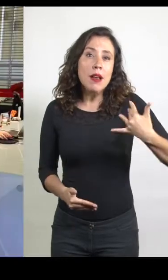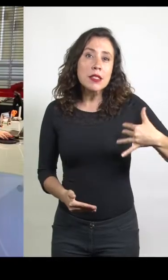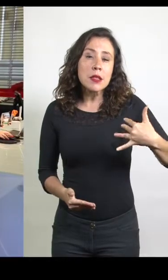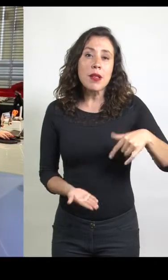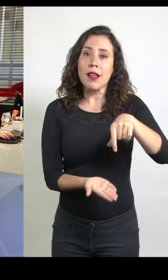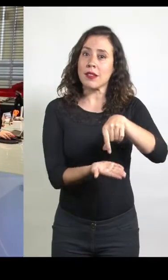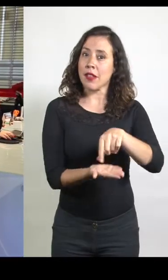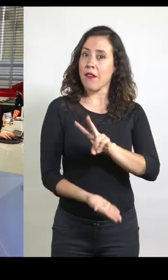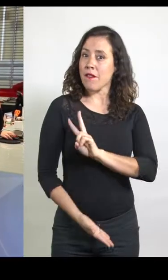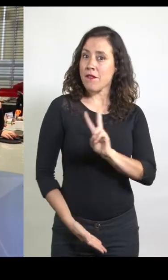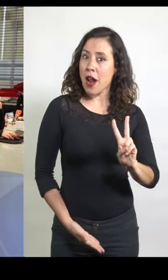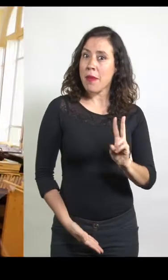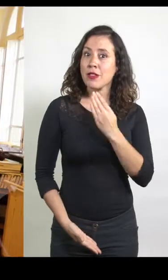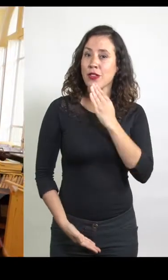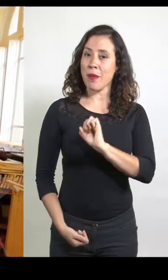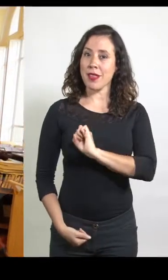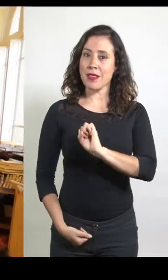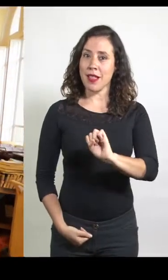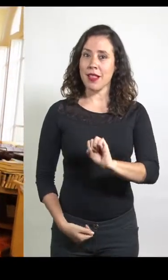de sus sedes en Valparaíso y Santiago.